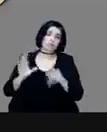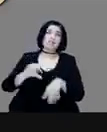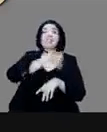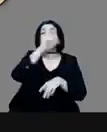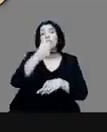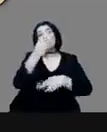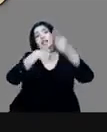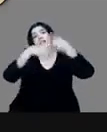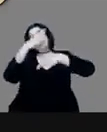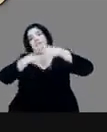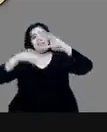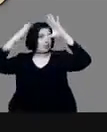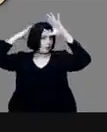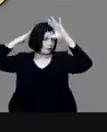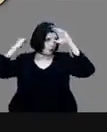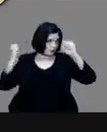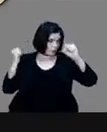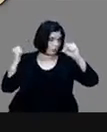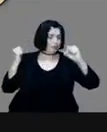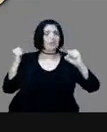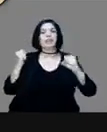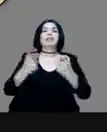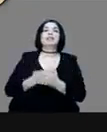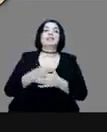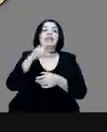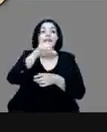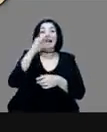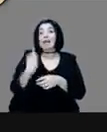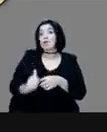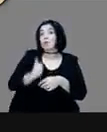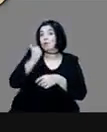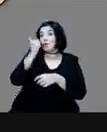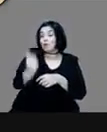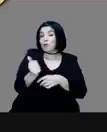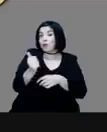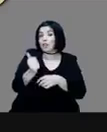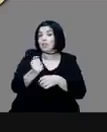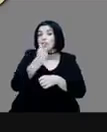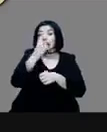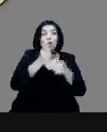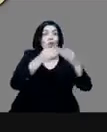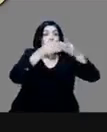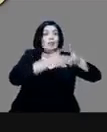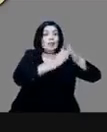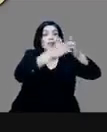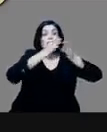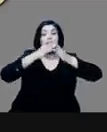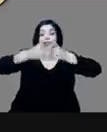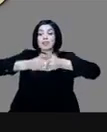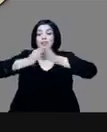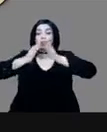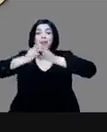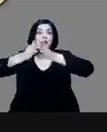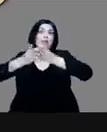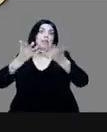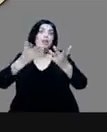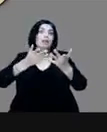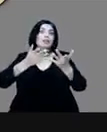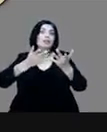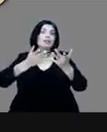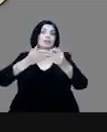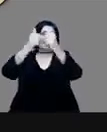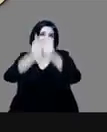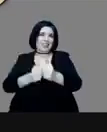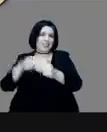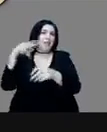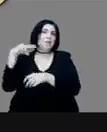aprovecha los materiales de las naves que ha dejado encalladas en Veracruz, ¿verdad? Todos los aparejos